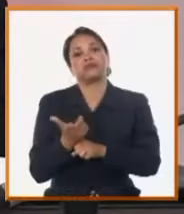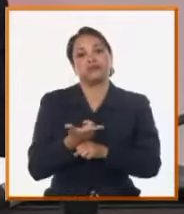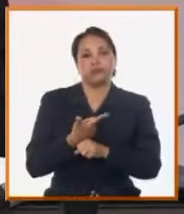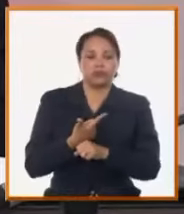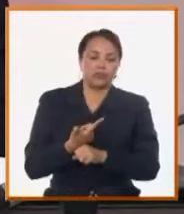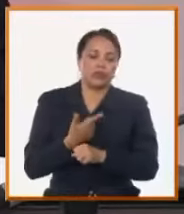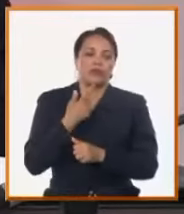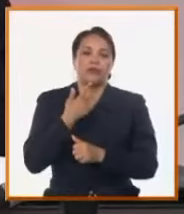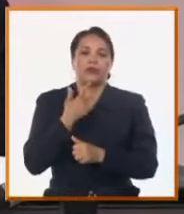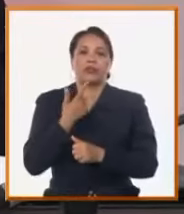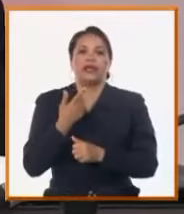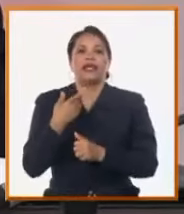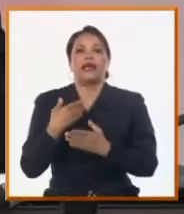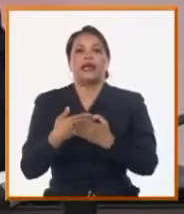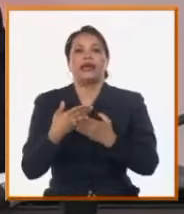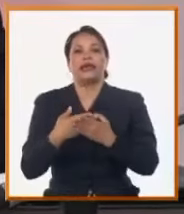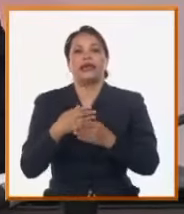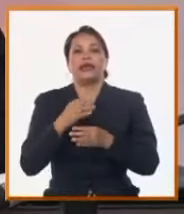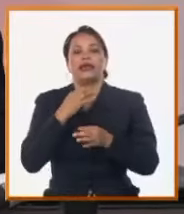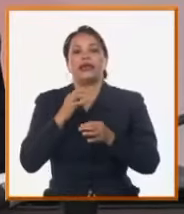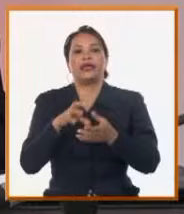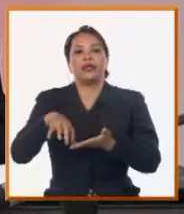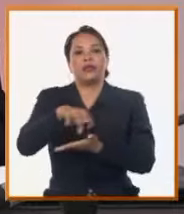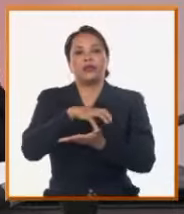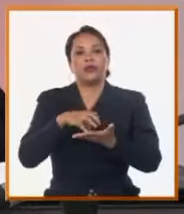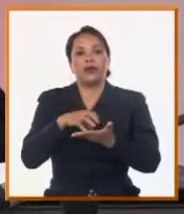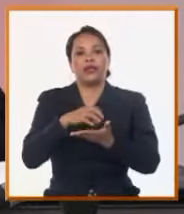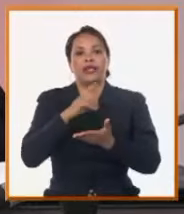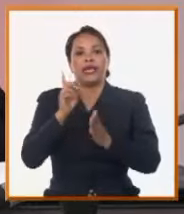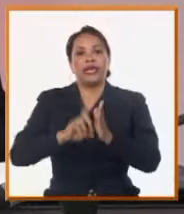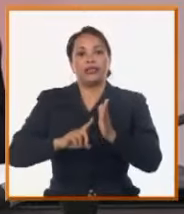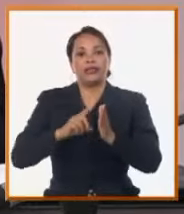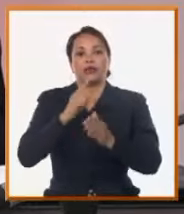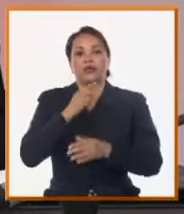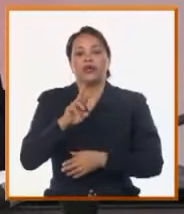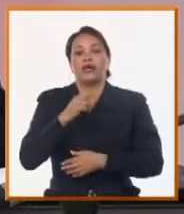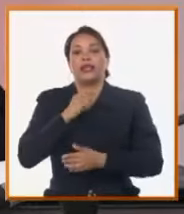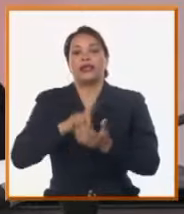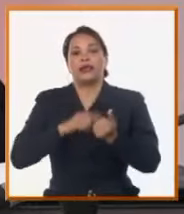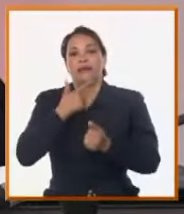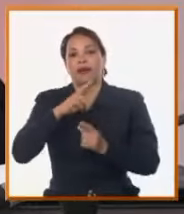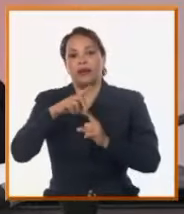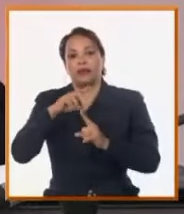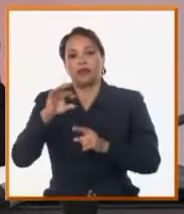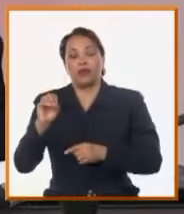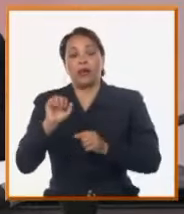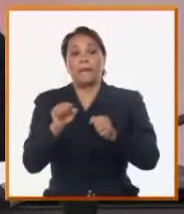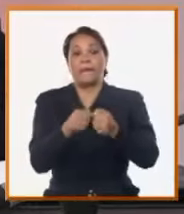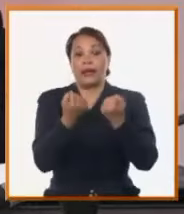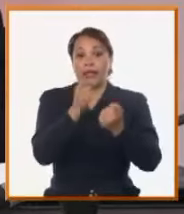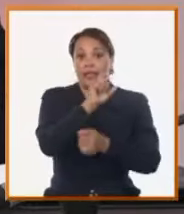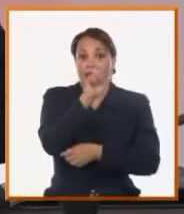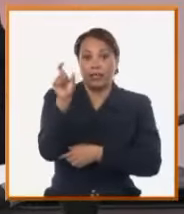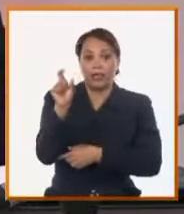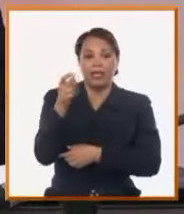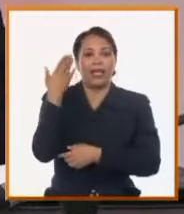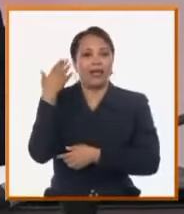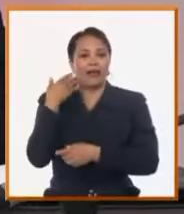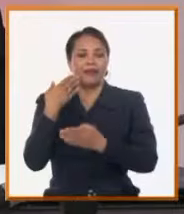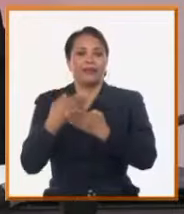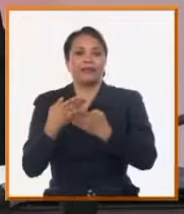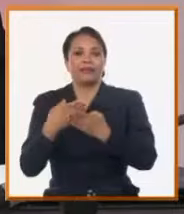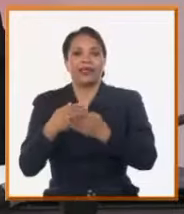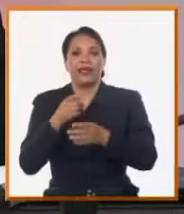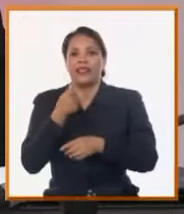dice ahí en el reparto eléctrico. Cada cierto tiempo se puede apreciar cómo en entidades como la panadería, el brazo fuerte, la antigua cadeca, la secundaria